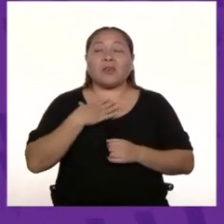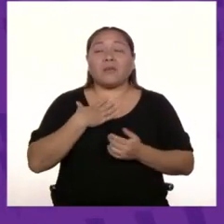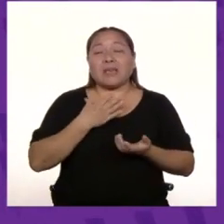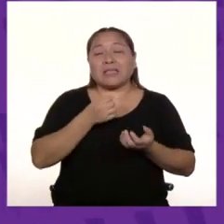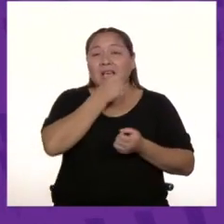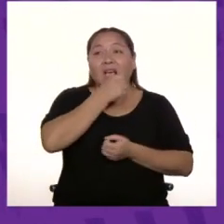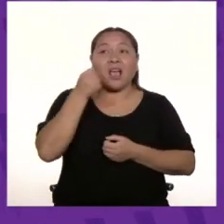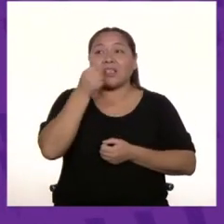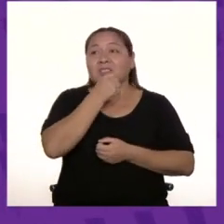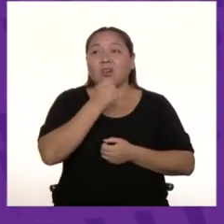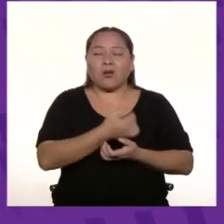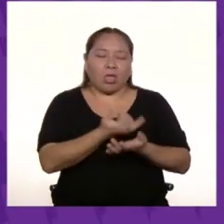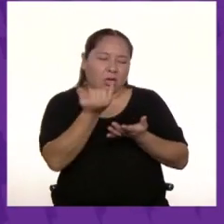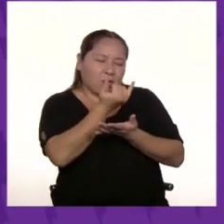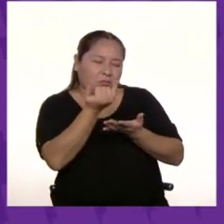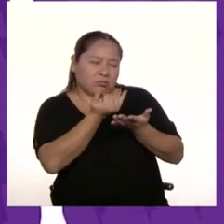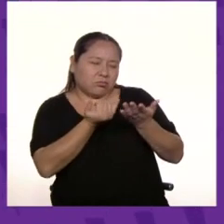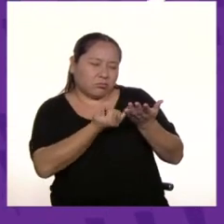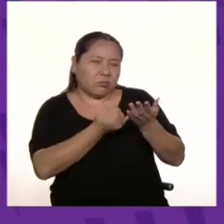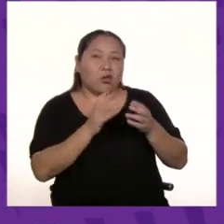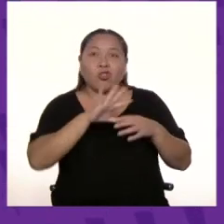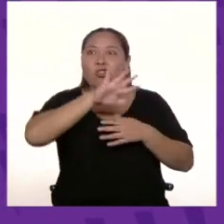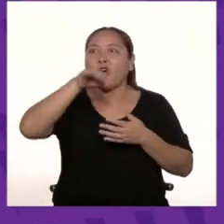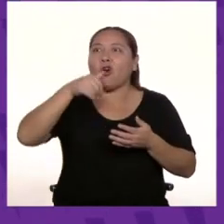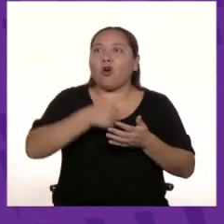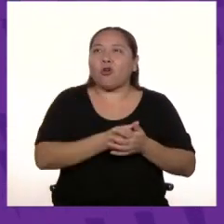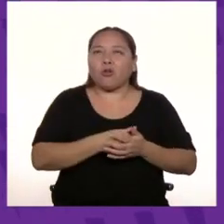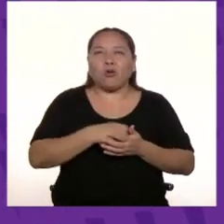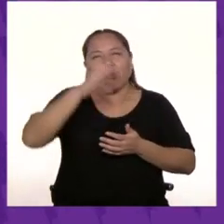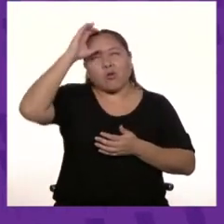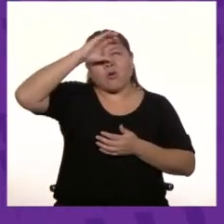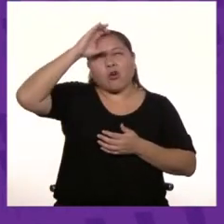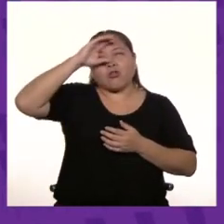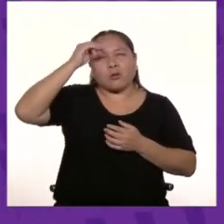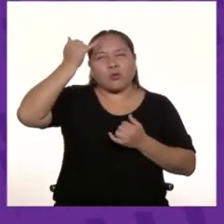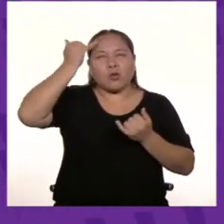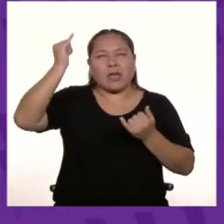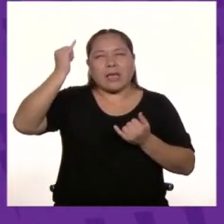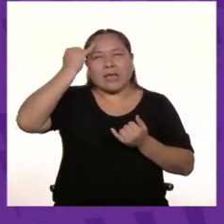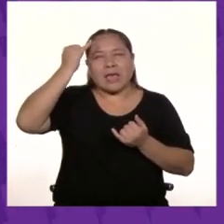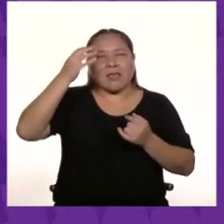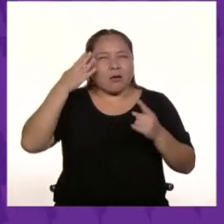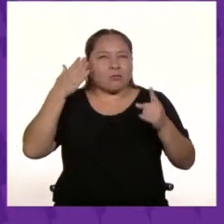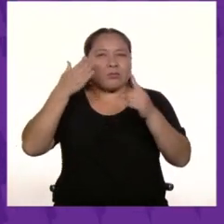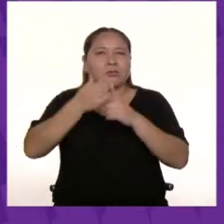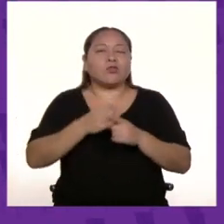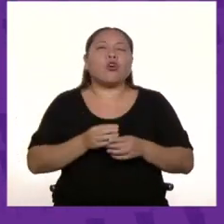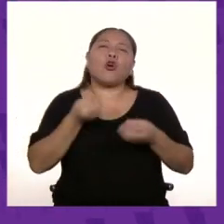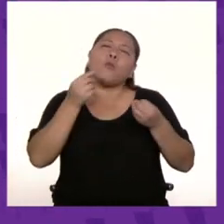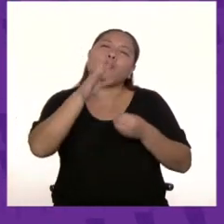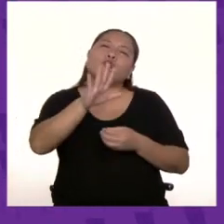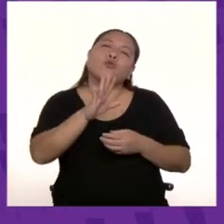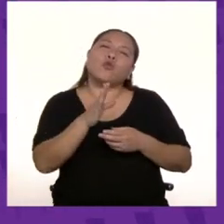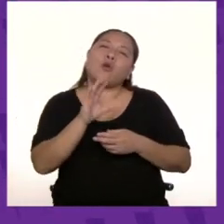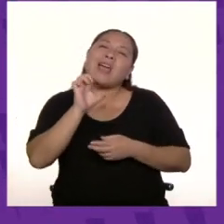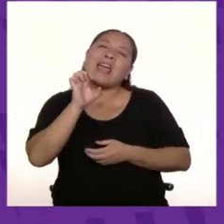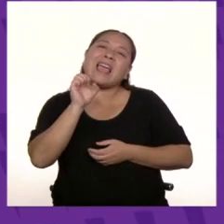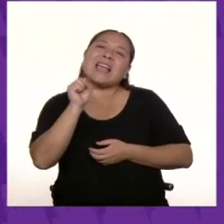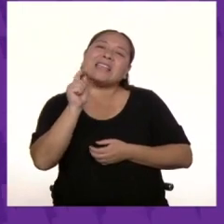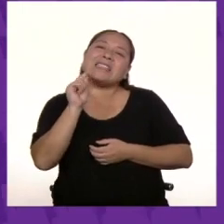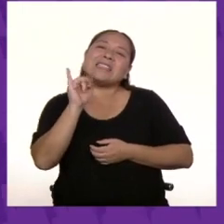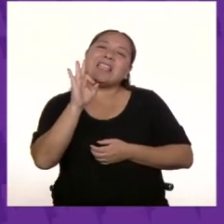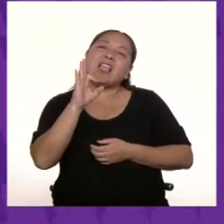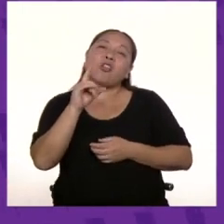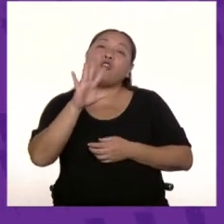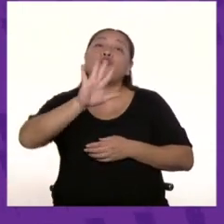el diseño gráfico Y todo tiene un concepto central ¿Y cómo defines tu estilo? Yo diría que